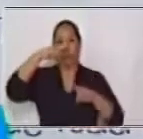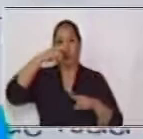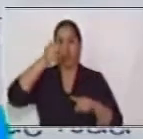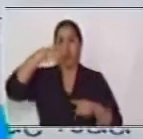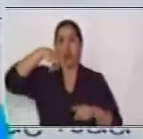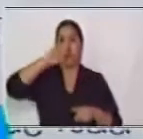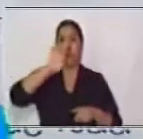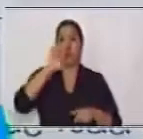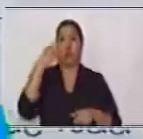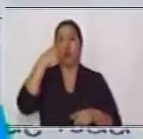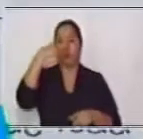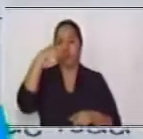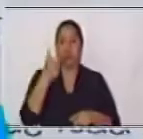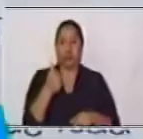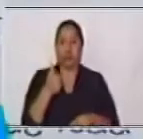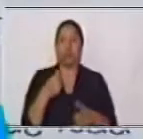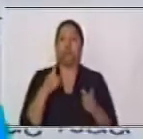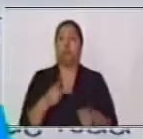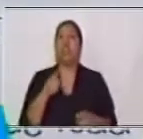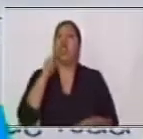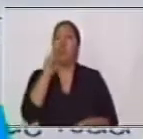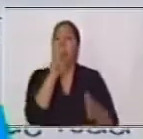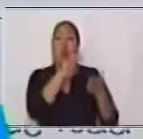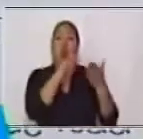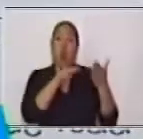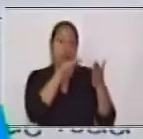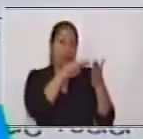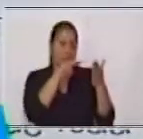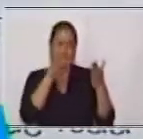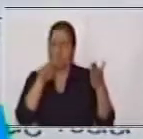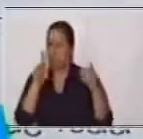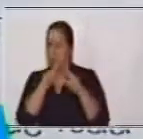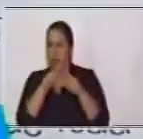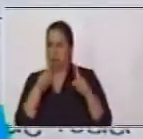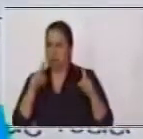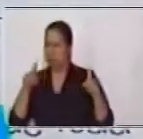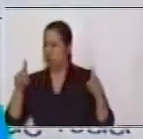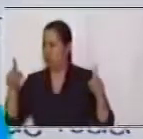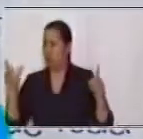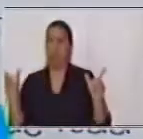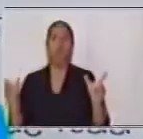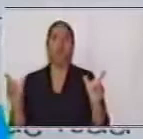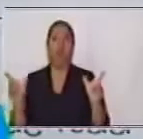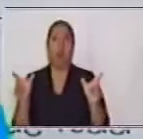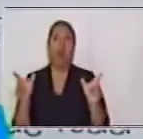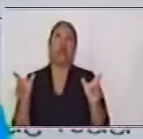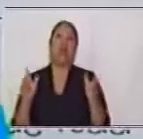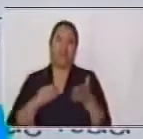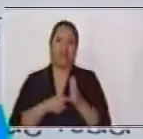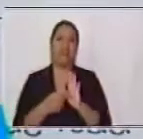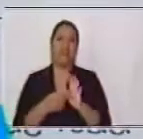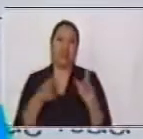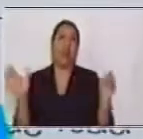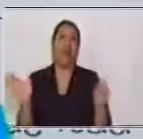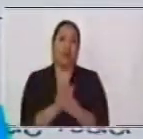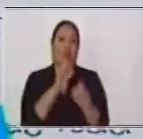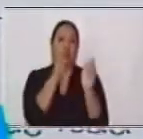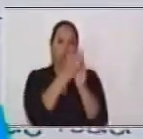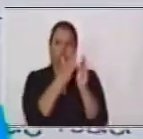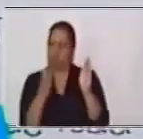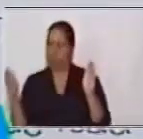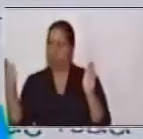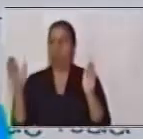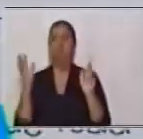que conforman este tipo de oración compuesta tienen un significado como tal. Escribía en su